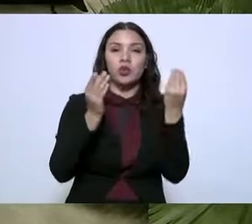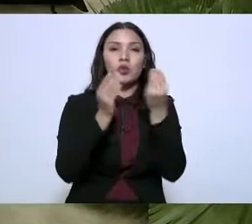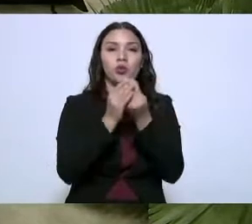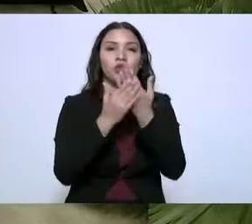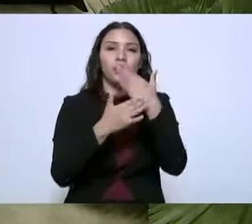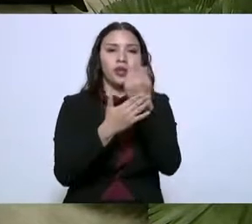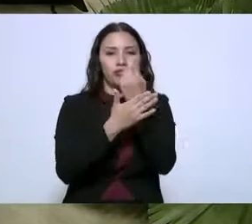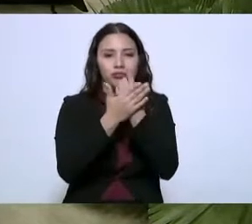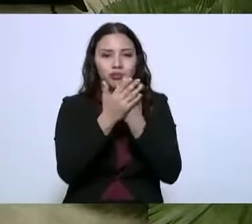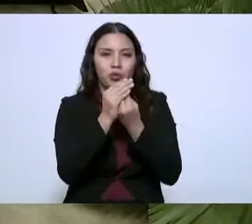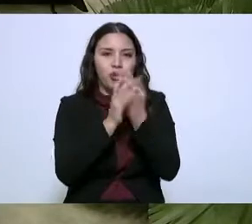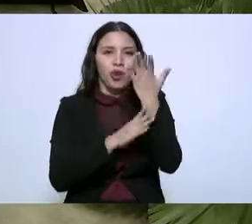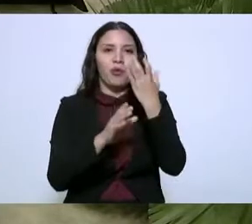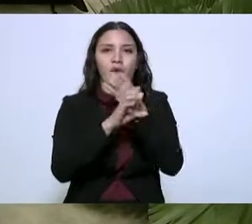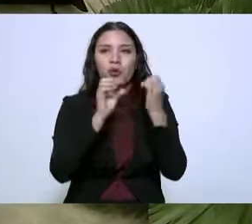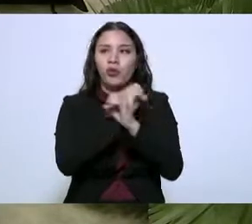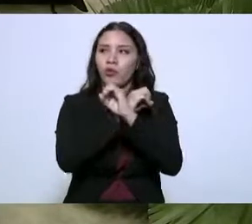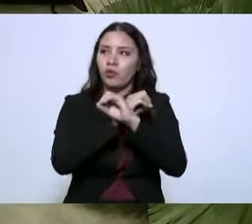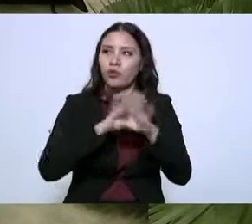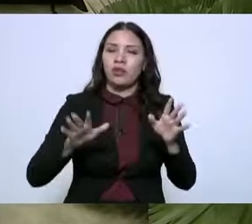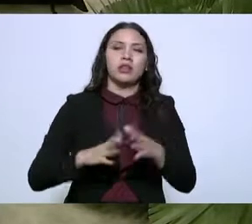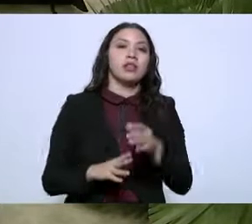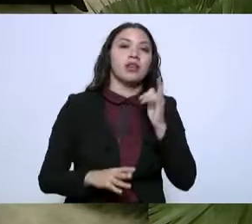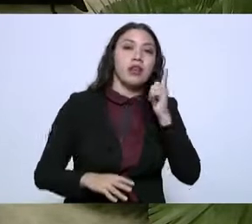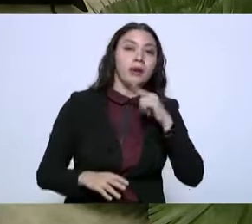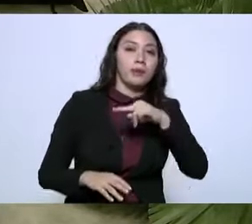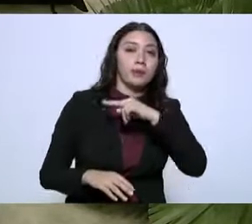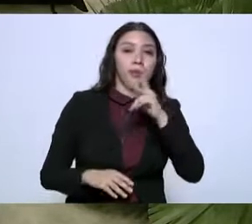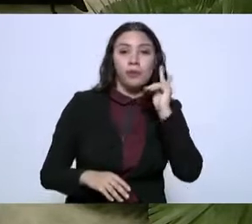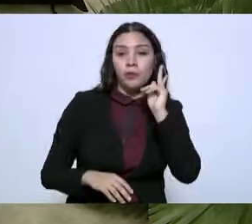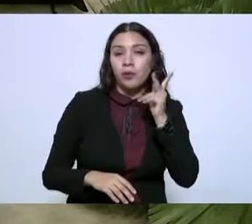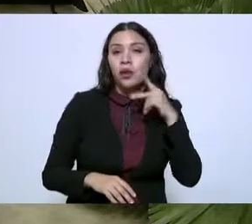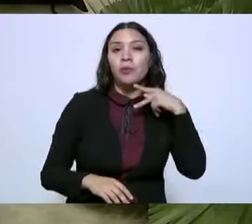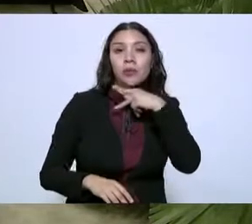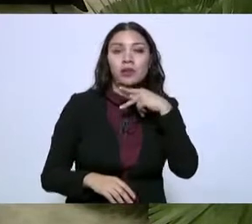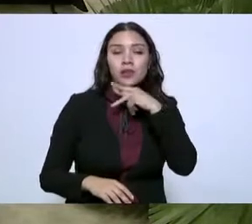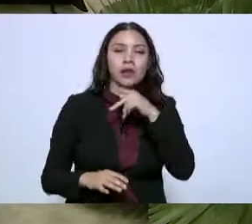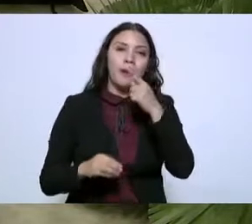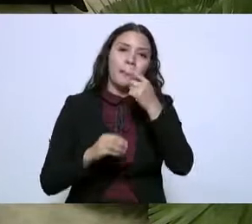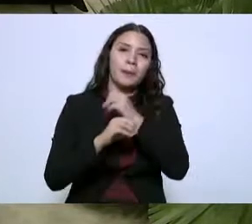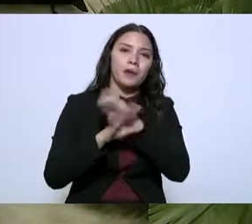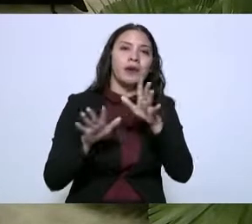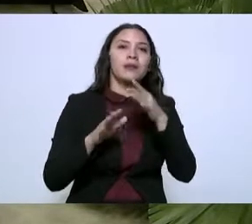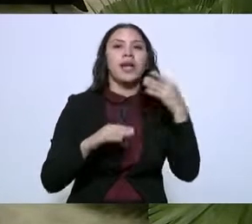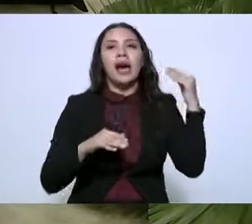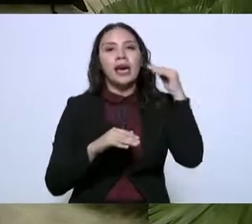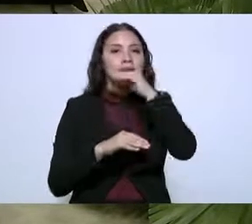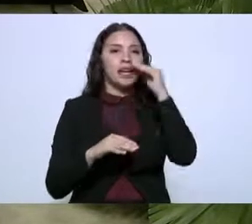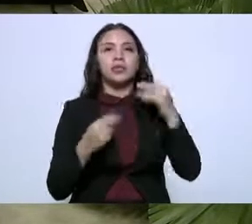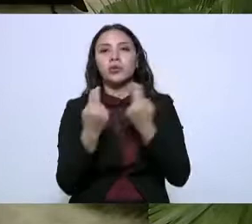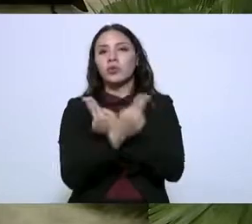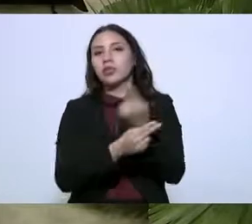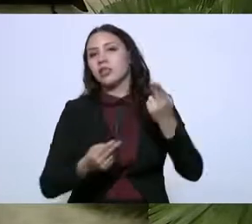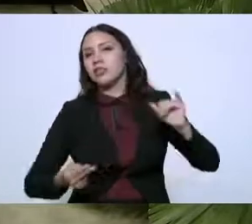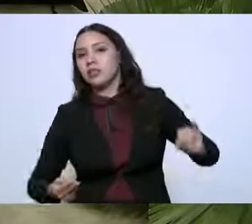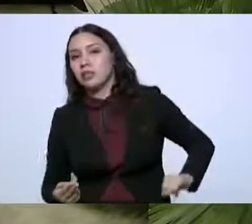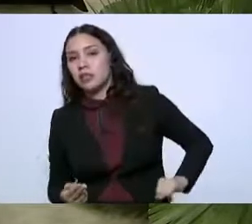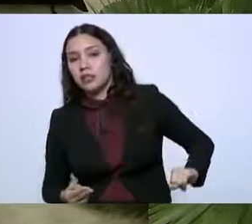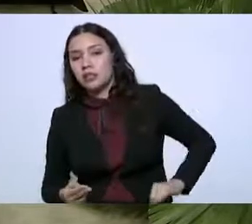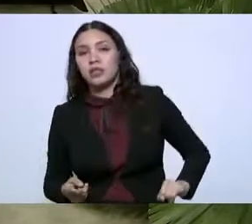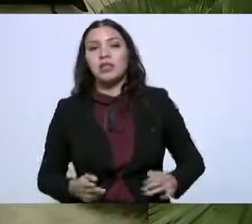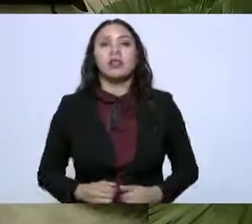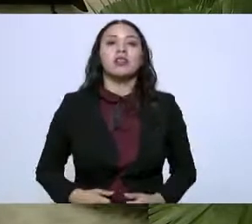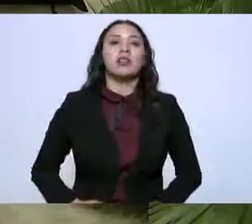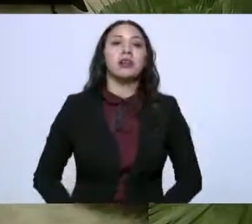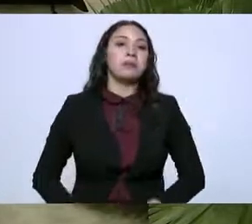de productos que vamos a dar aquí en forma gratuita a todos los interesados desde luego